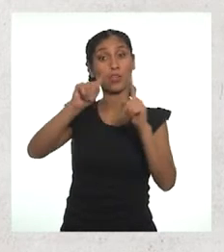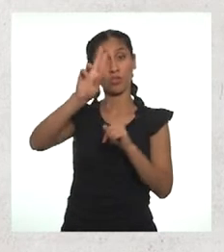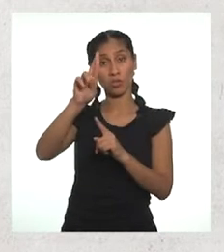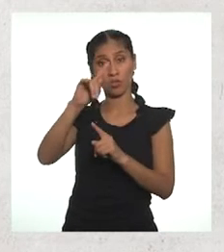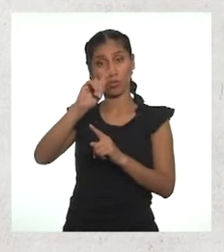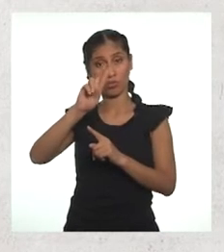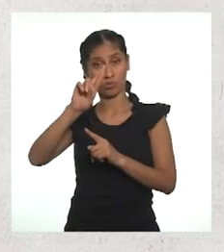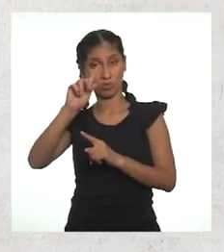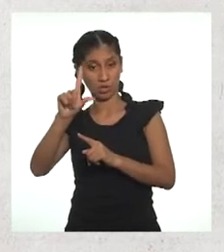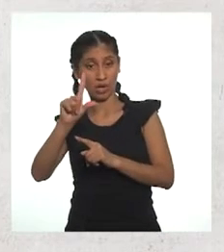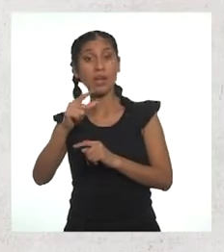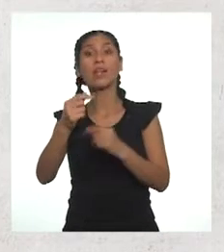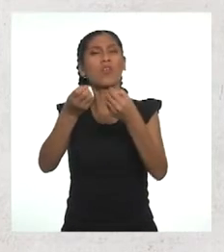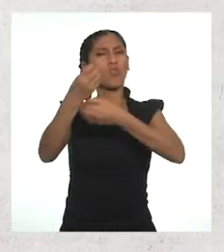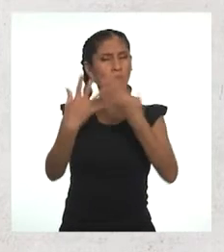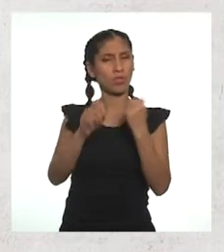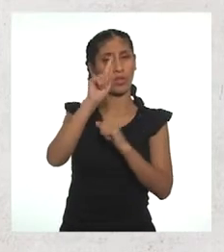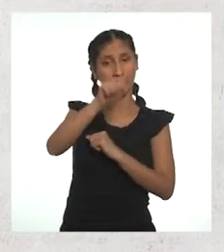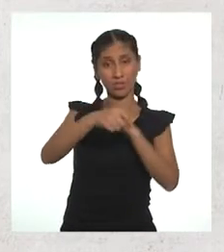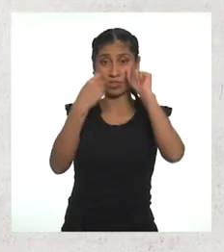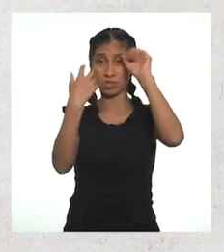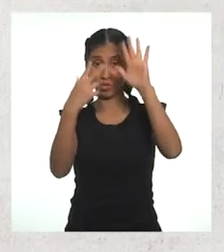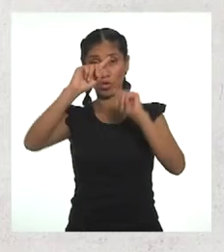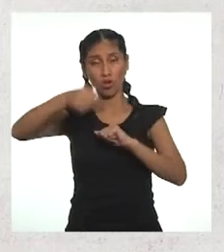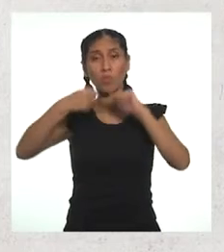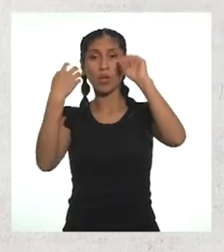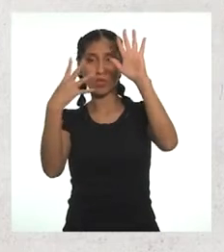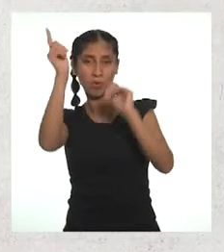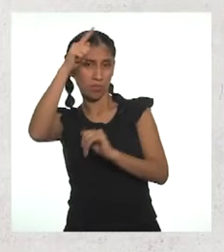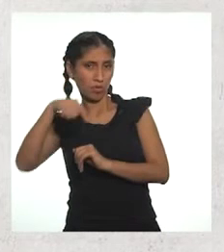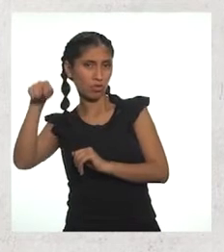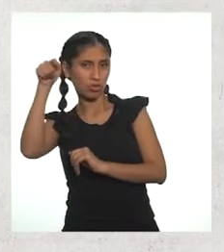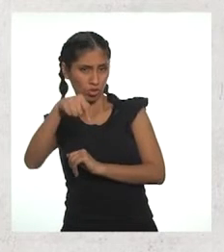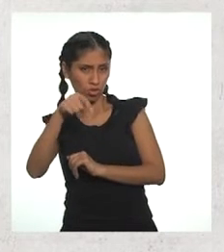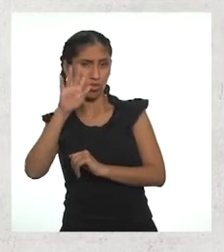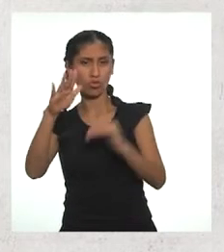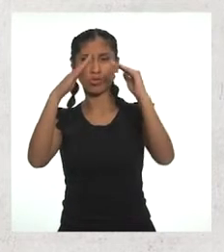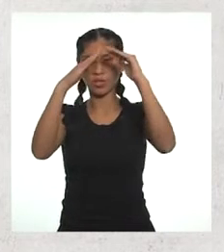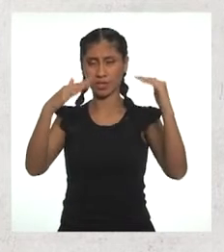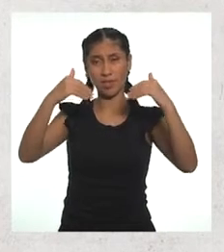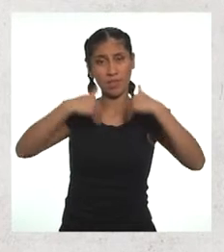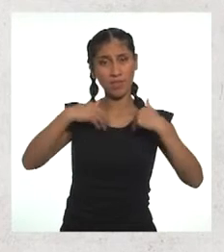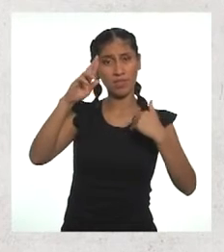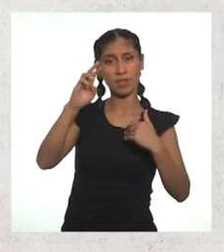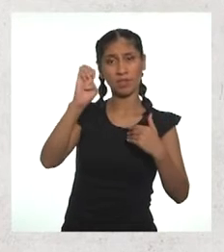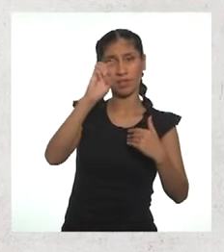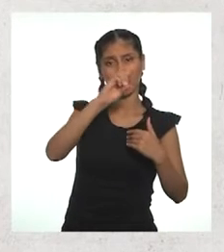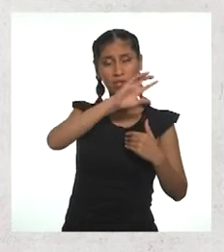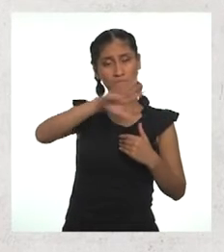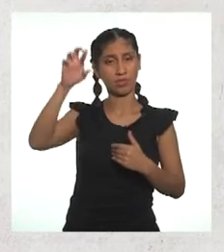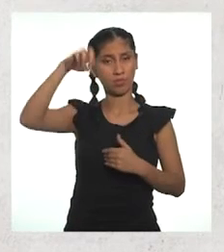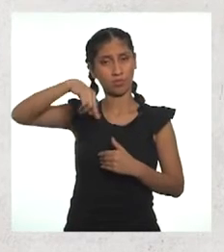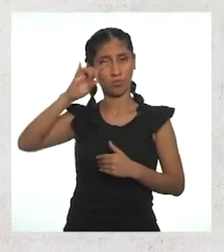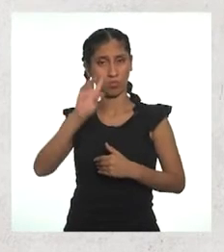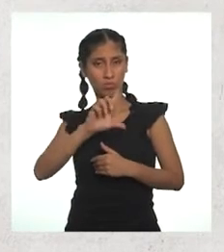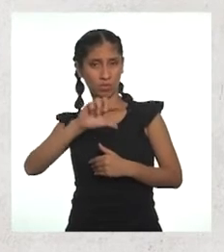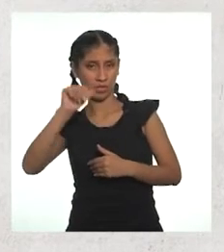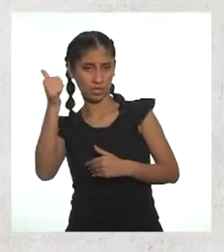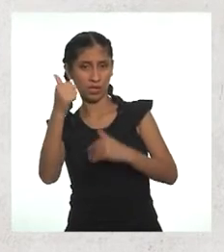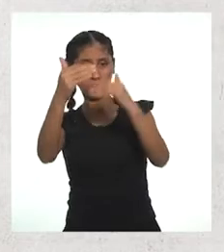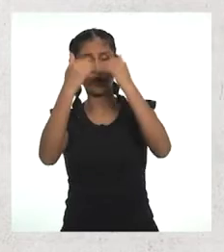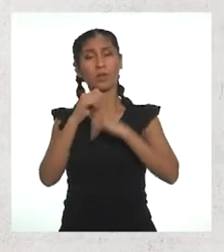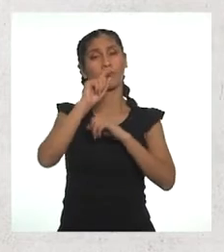18,9% de la población reside en viviendas que tienen red pública de alcantarillado,